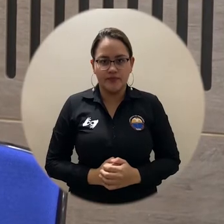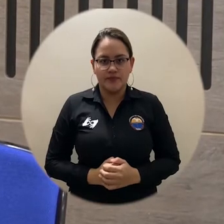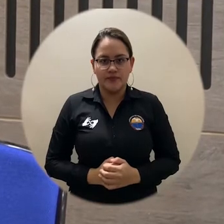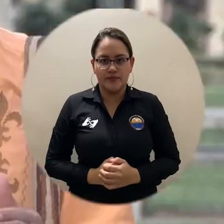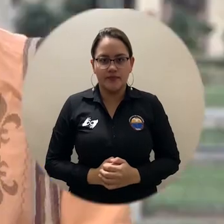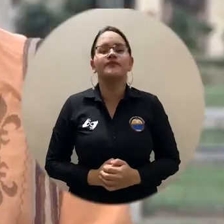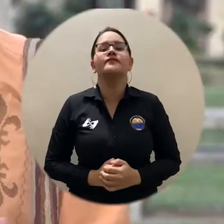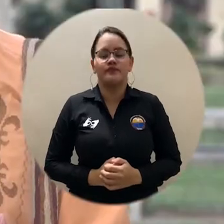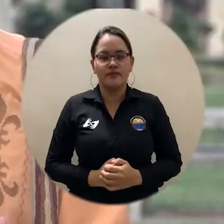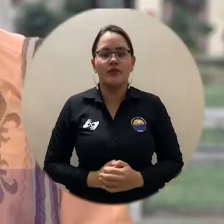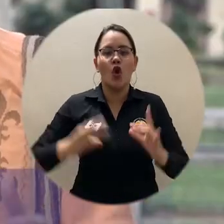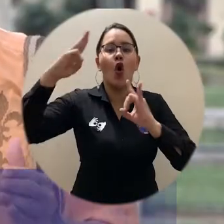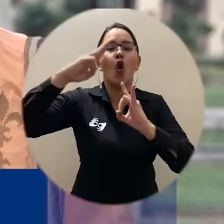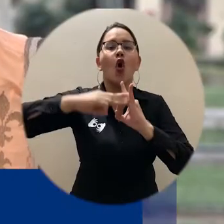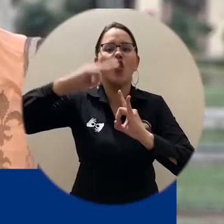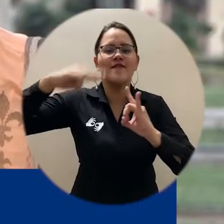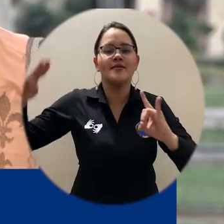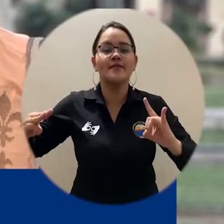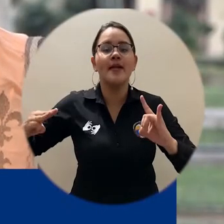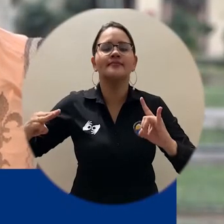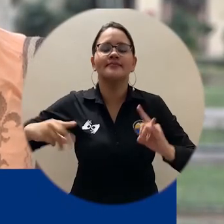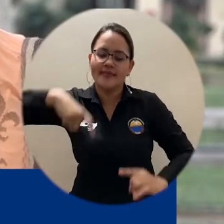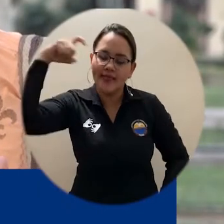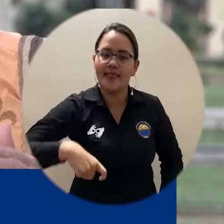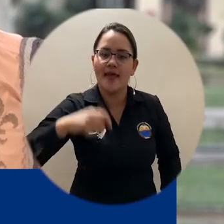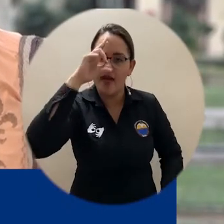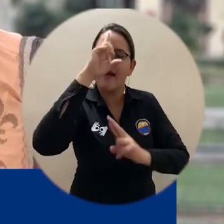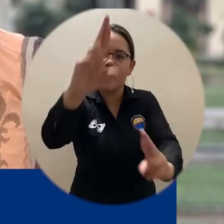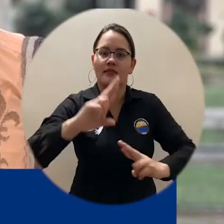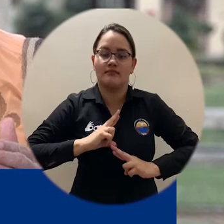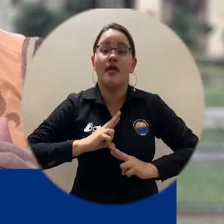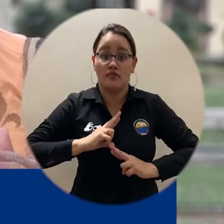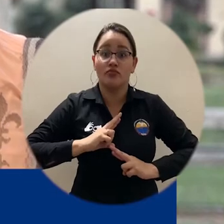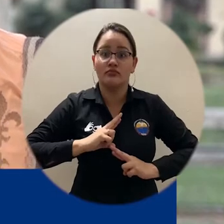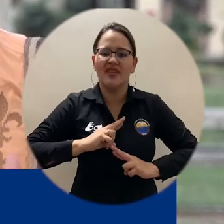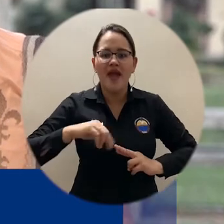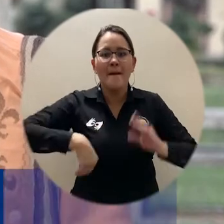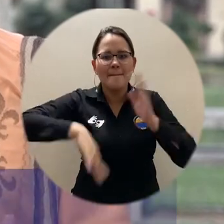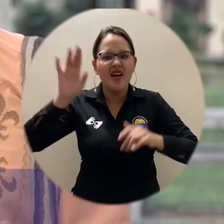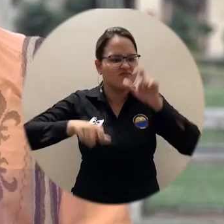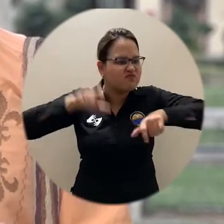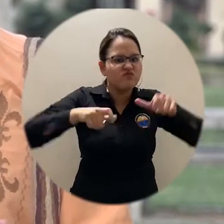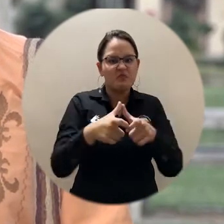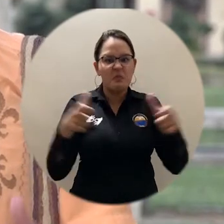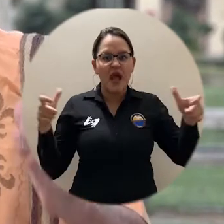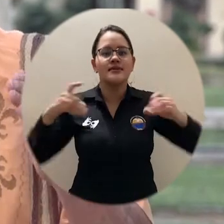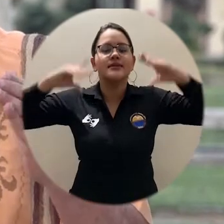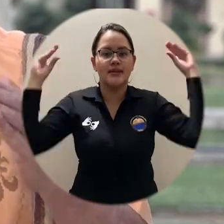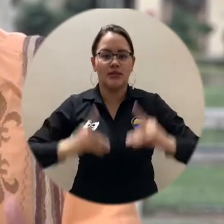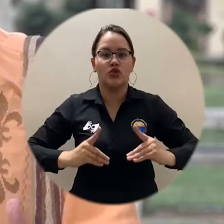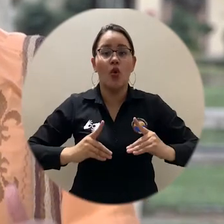La Universidad del Magdalena hay que respetarla, hay que respetar las decisiones de las mayorías absolutas que hay en esta universidad,